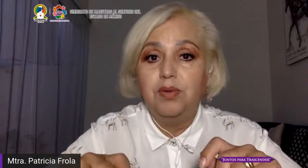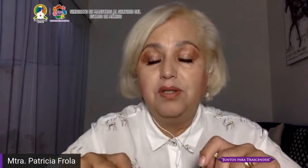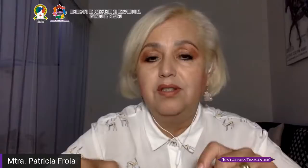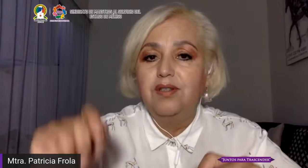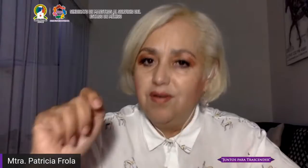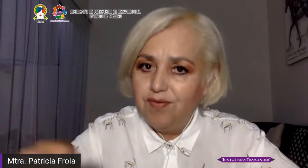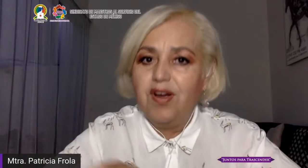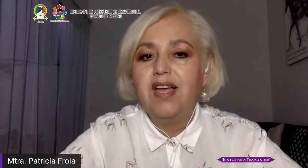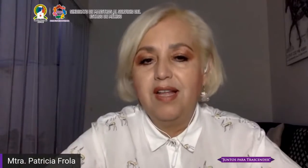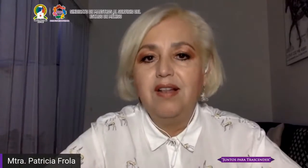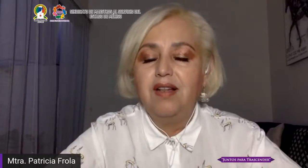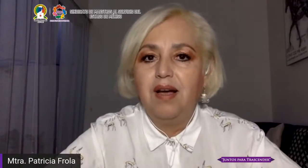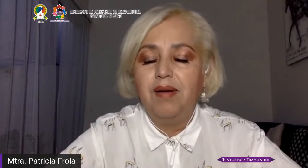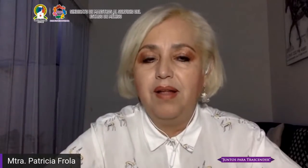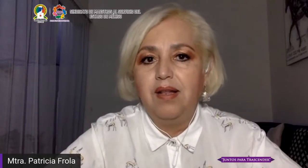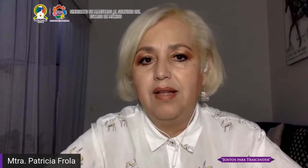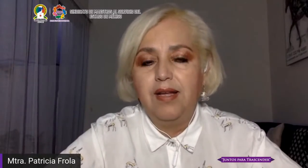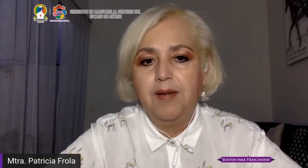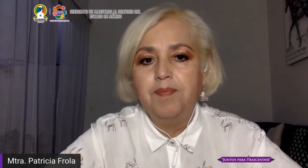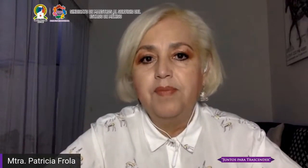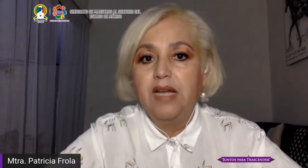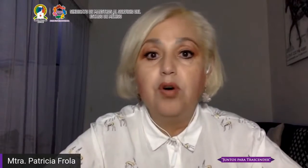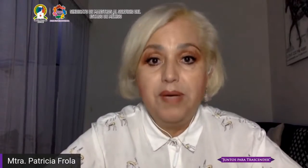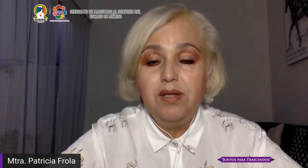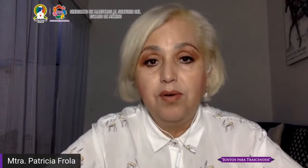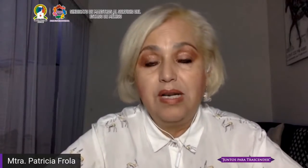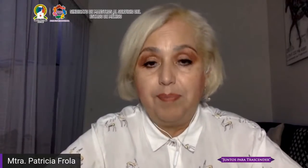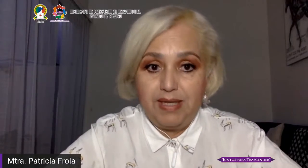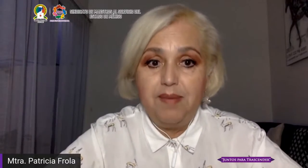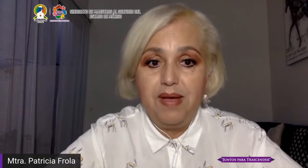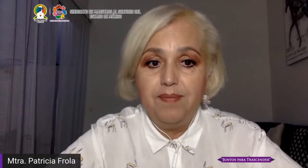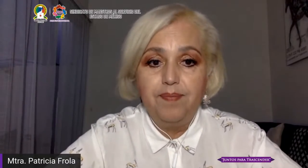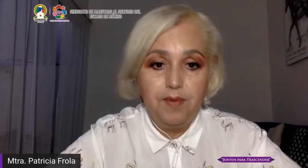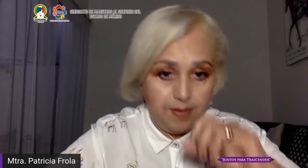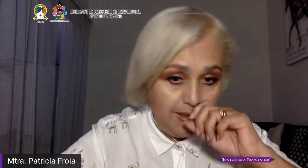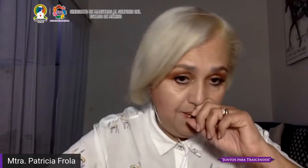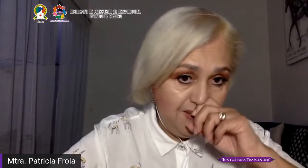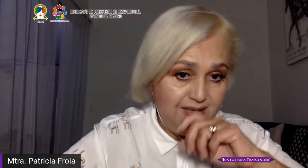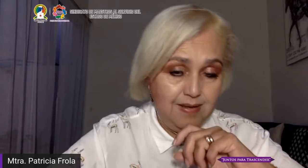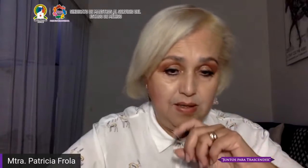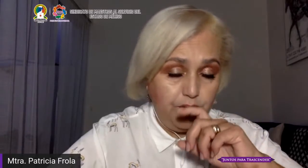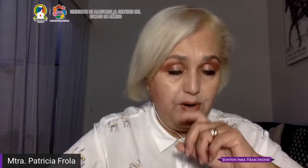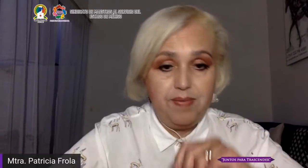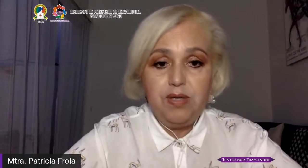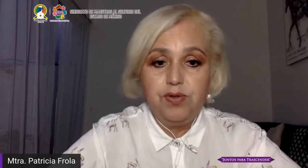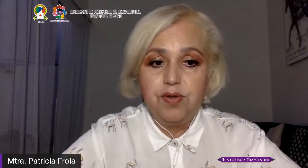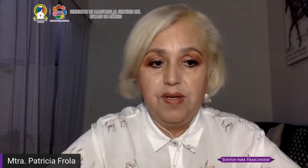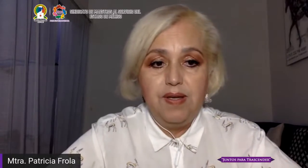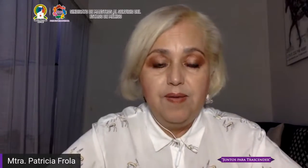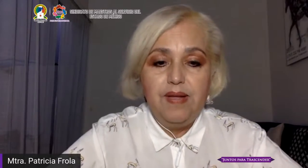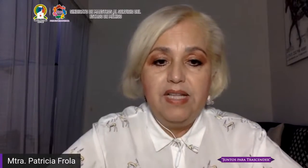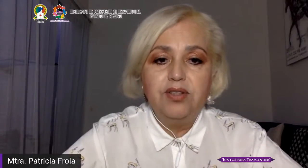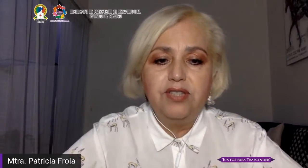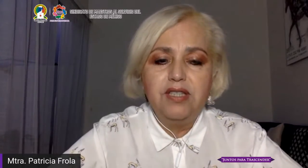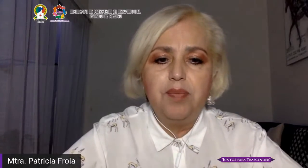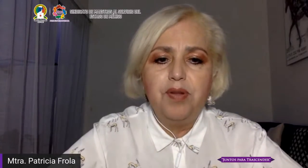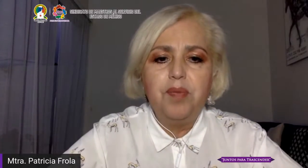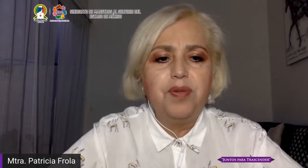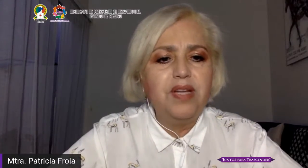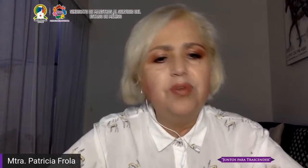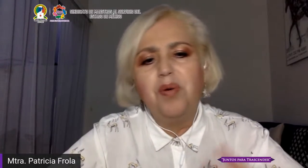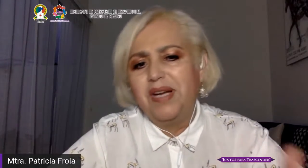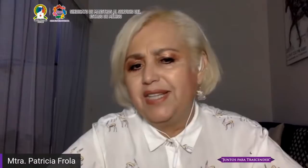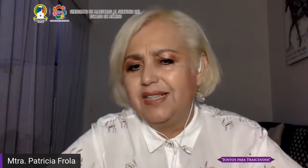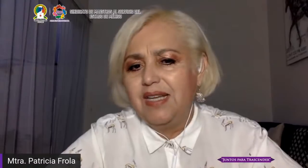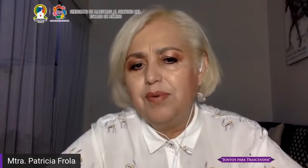likes tuvo fue el de el cobit o en la pandemia aunque coronavirus entonces le